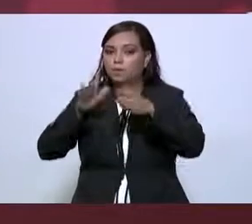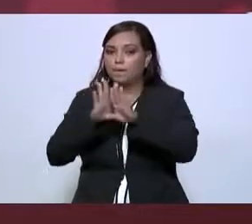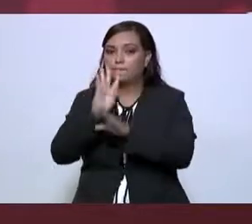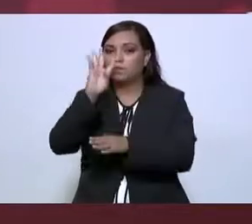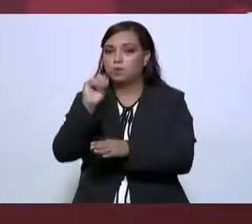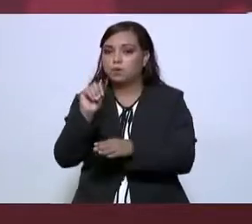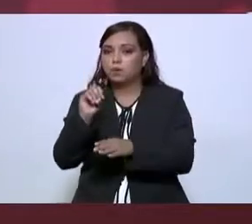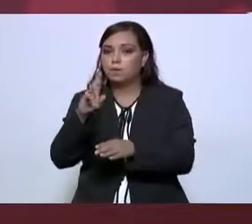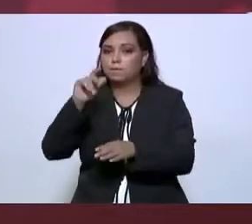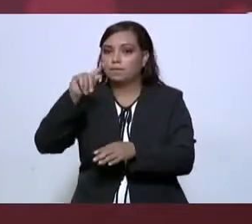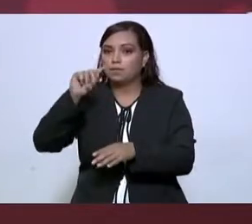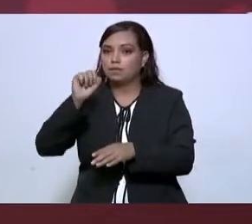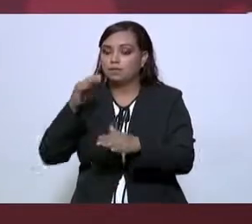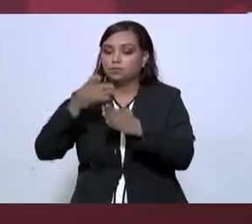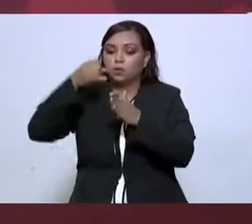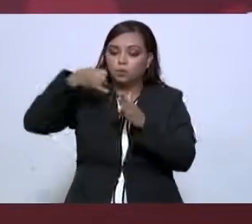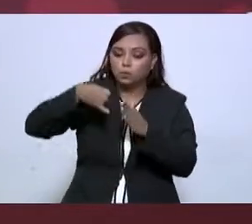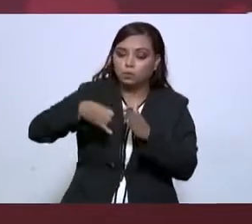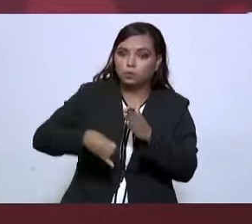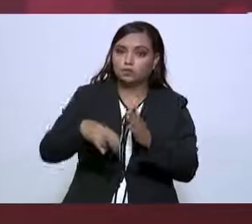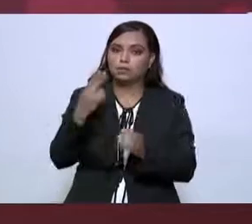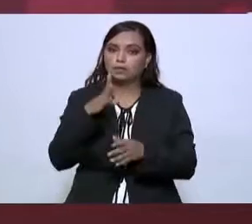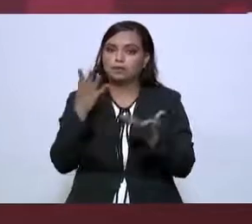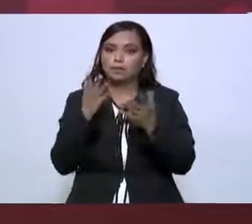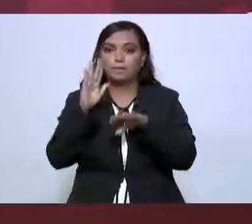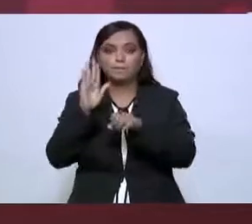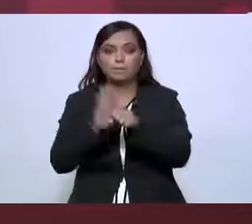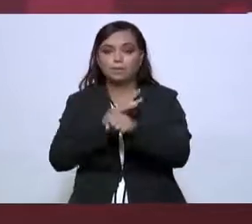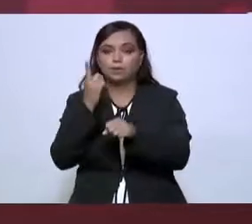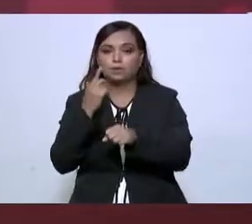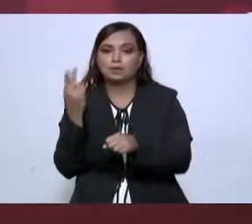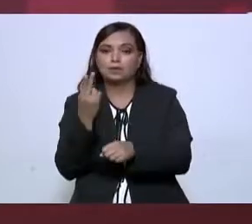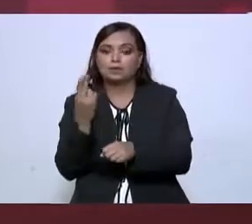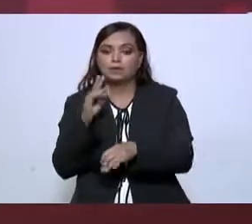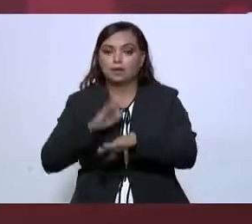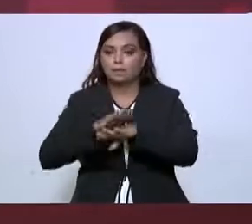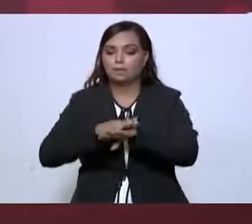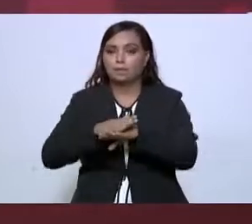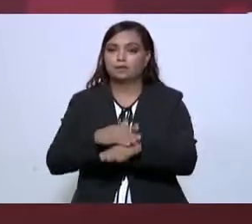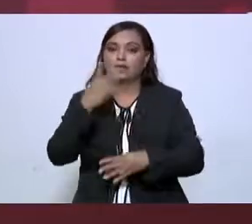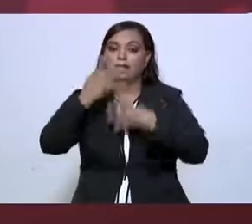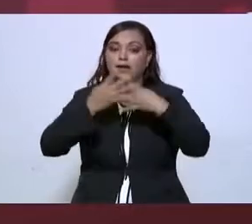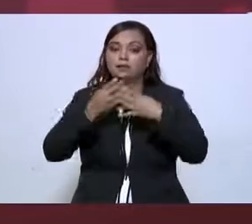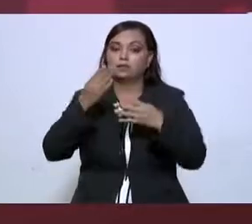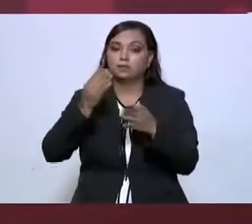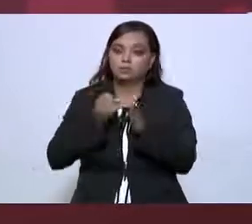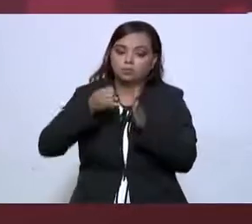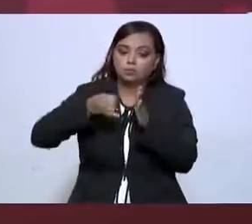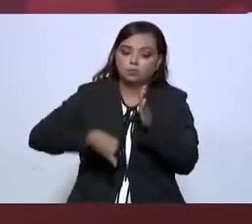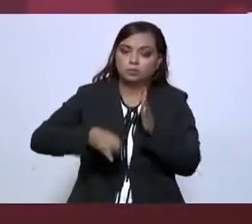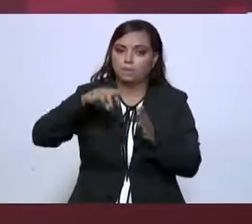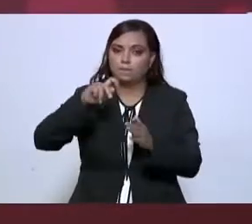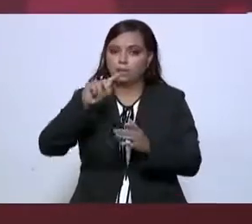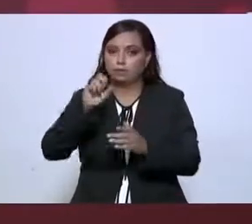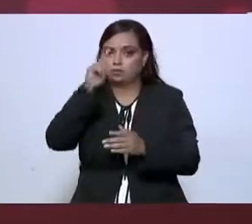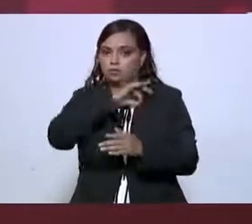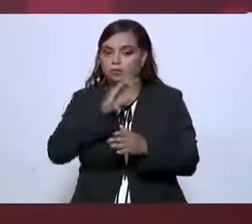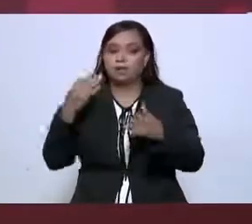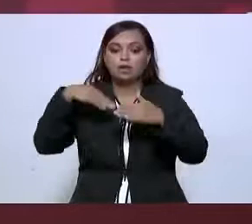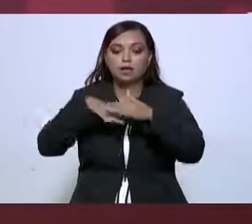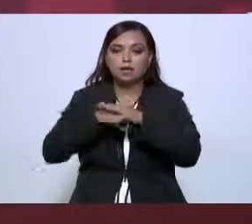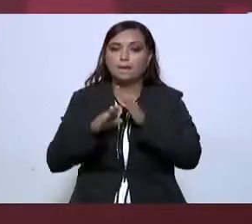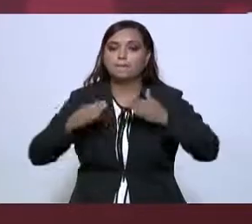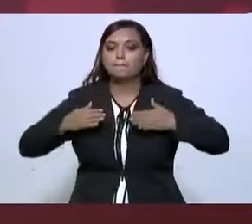profundidad. Aquí es donde hay que hacer el dragado, porque hay que incrementarlo más o menos a 14 metros, para que puedan entrar barcos,